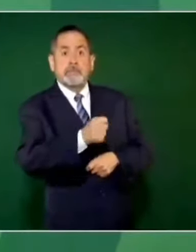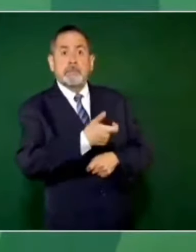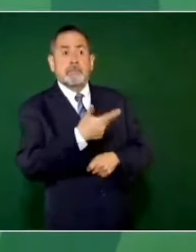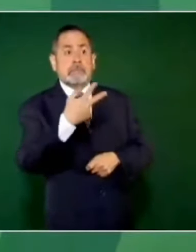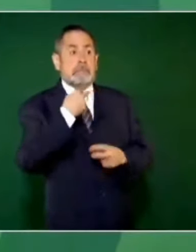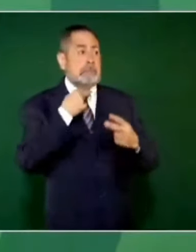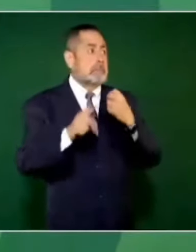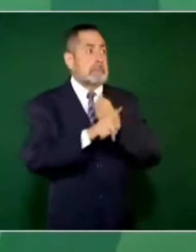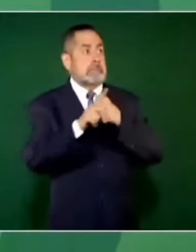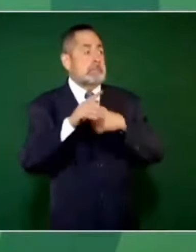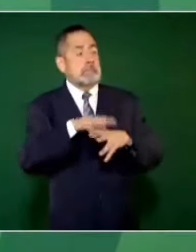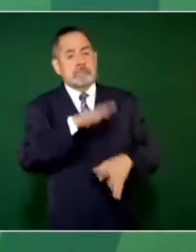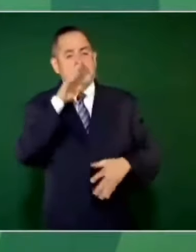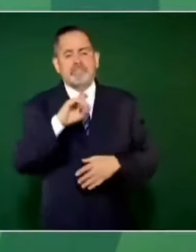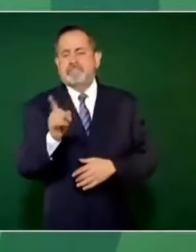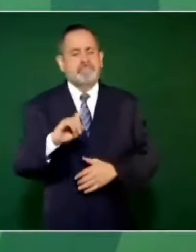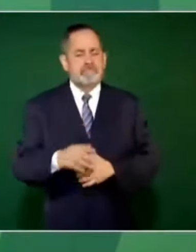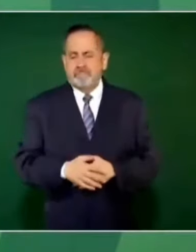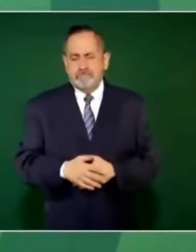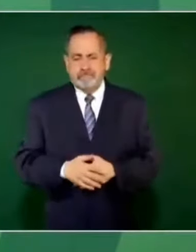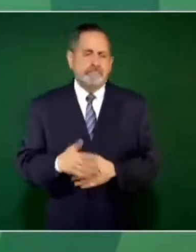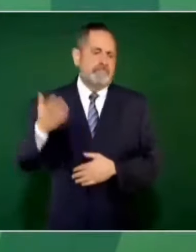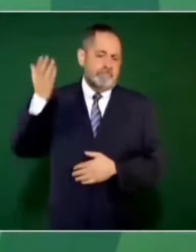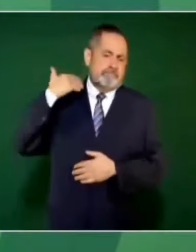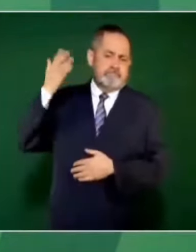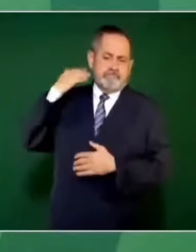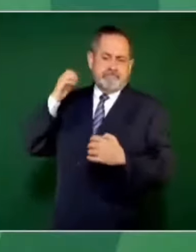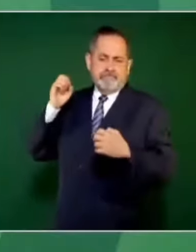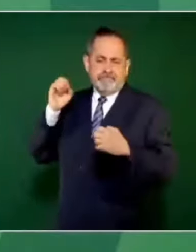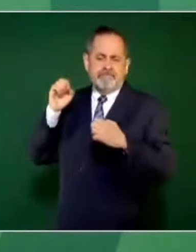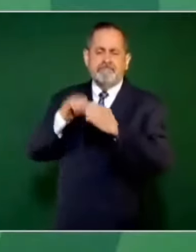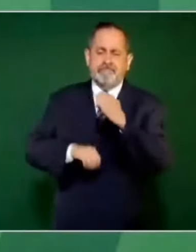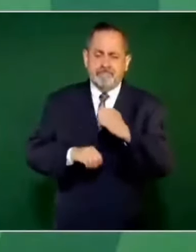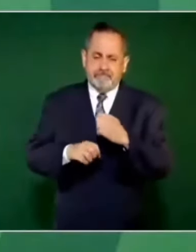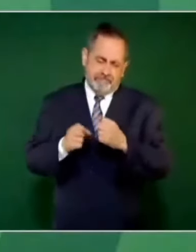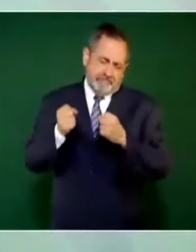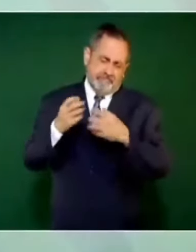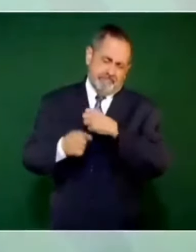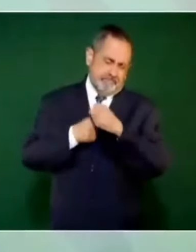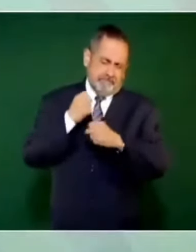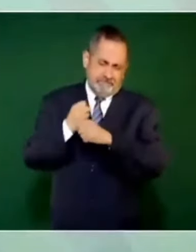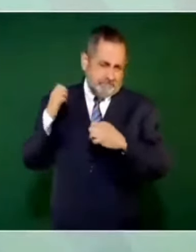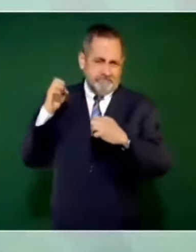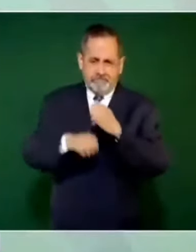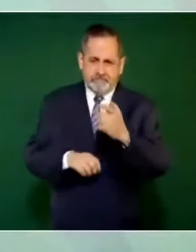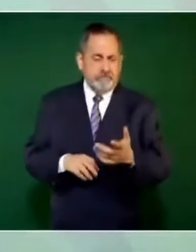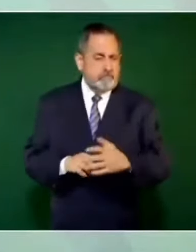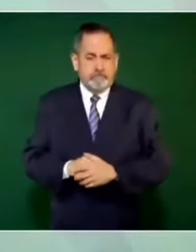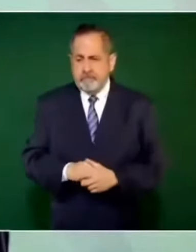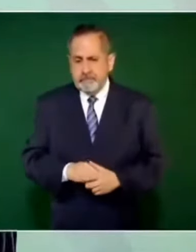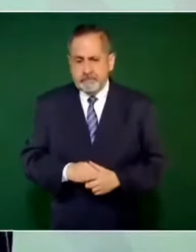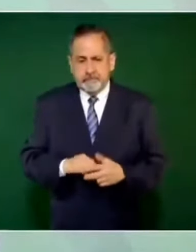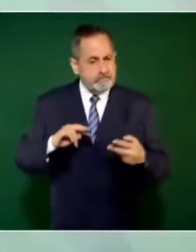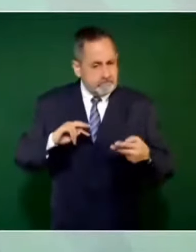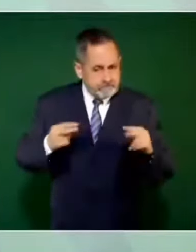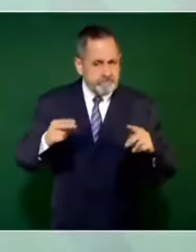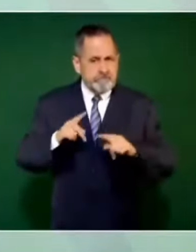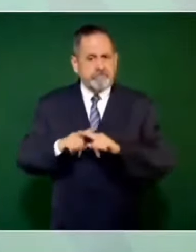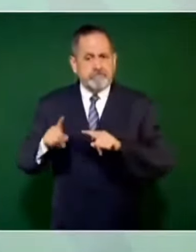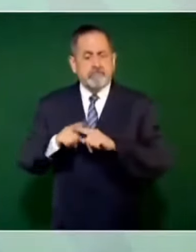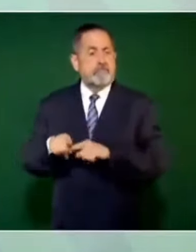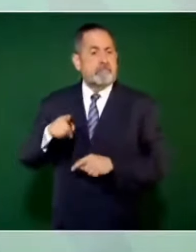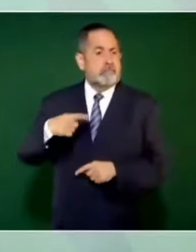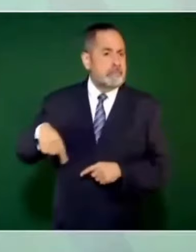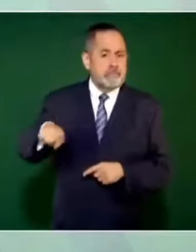Se nos engañó durante mucho tiempo. Al contrario, si